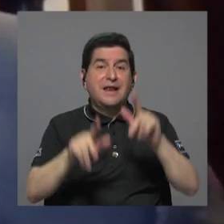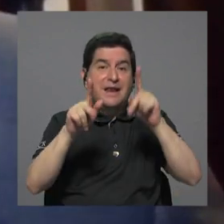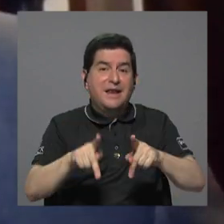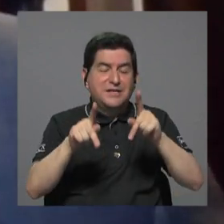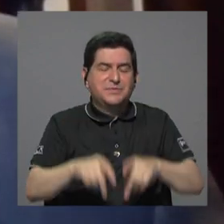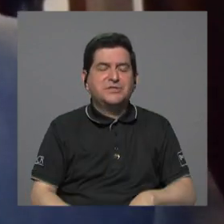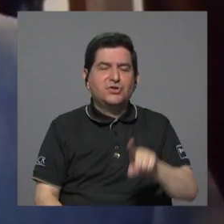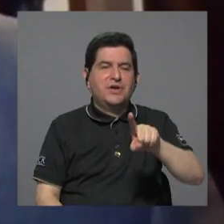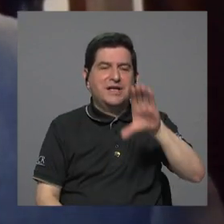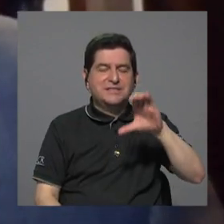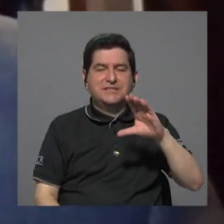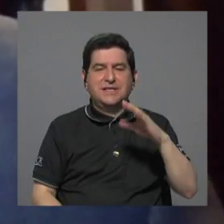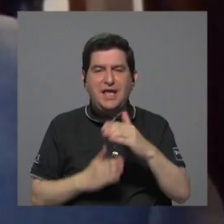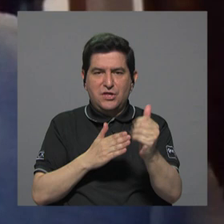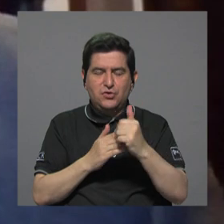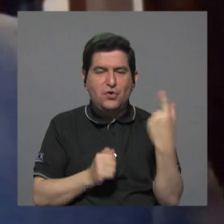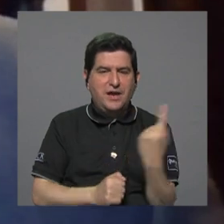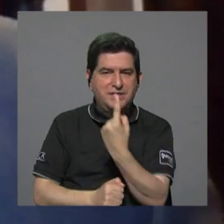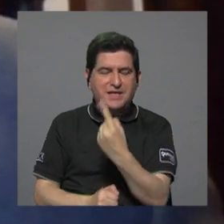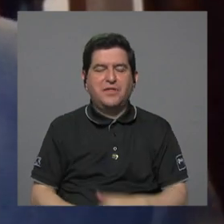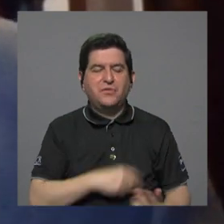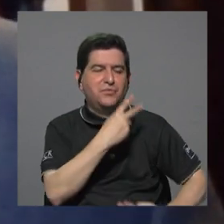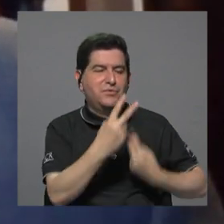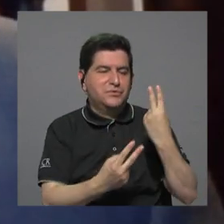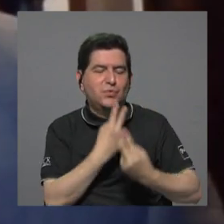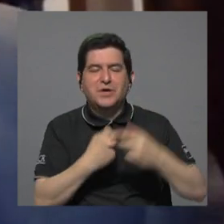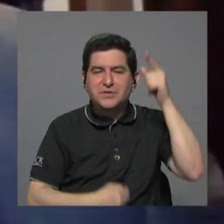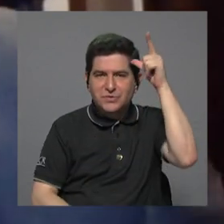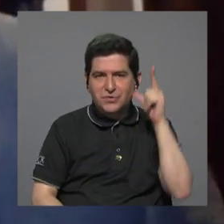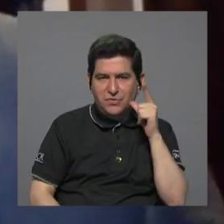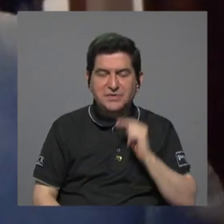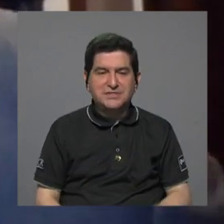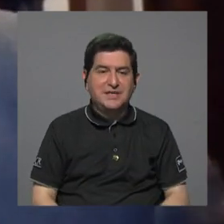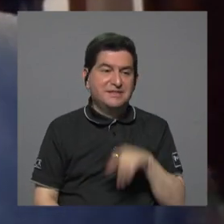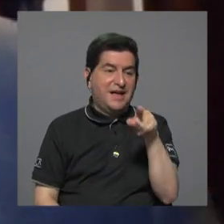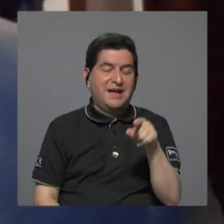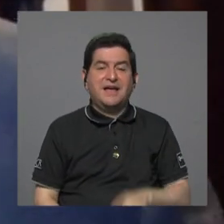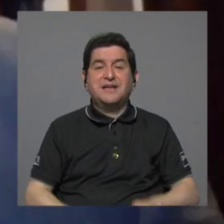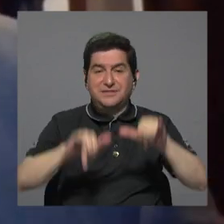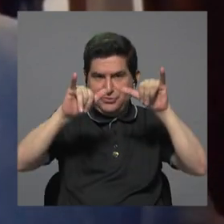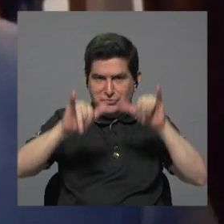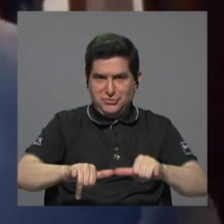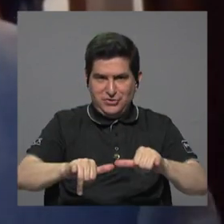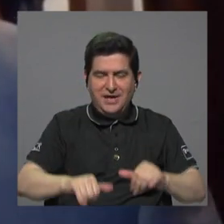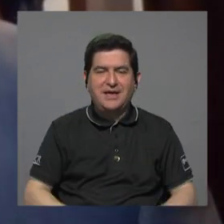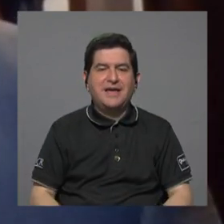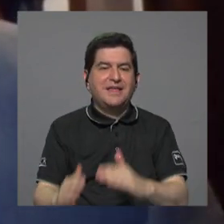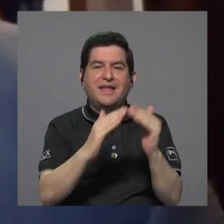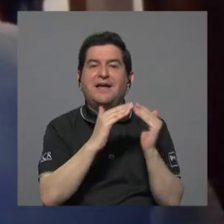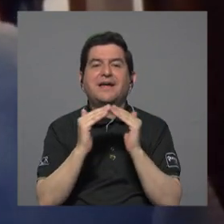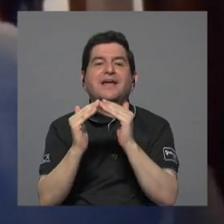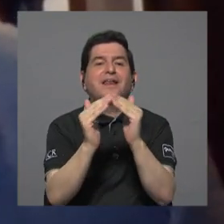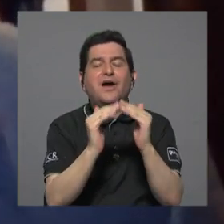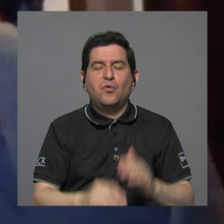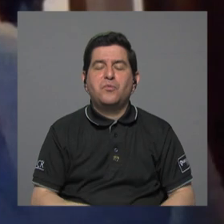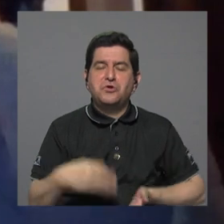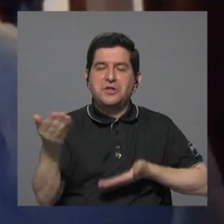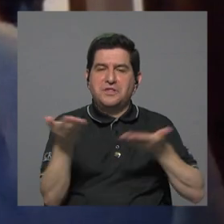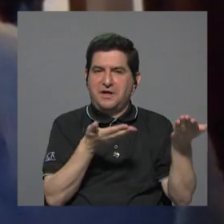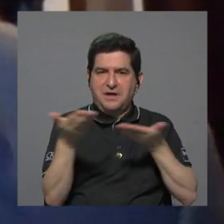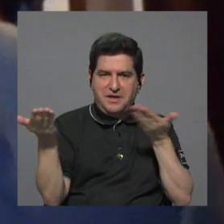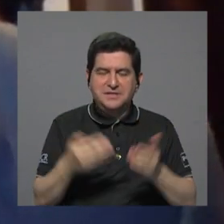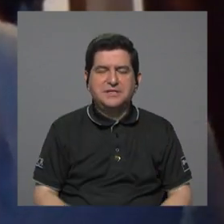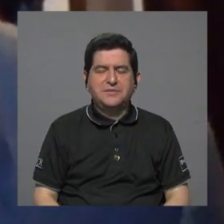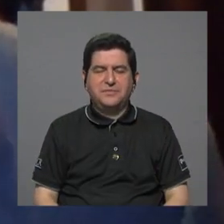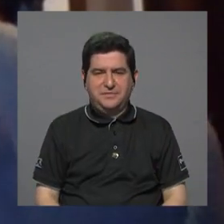cerca de 100 dólares cada uno en sus visitas a Limón eso es lo que queda inmerso en la comunidad en servicios que